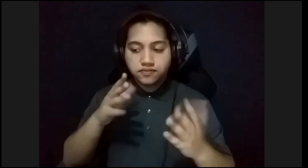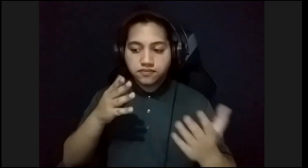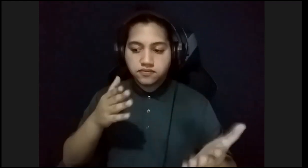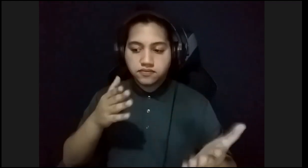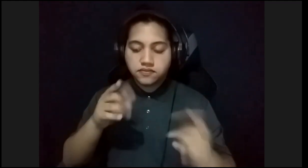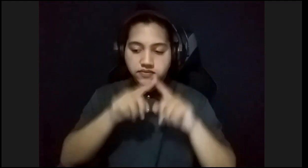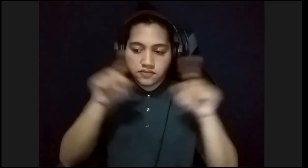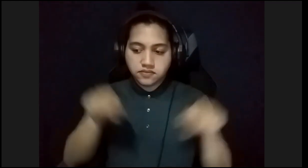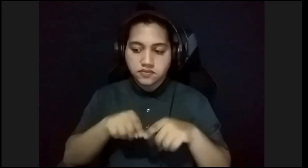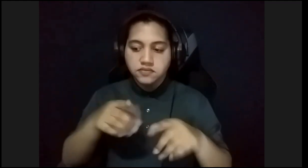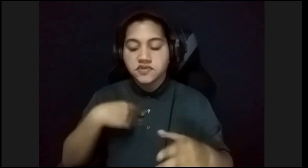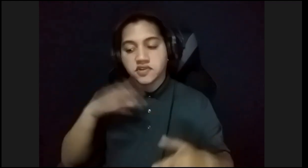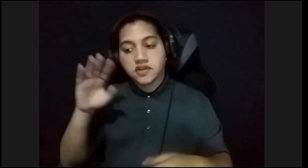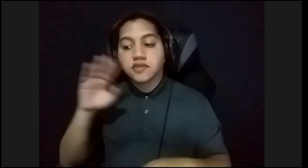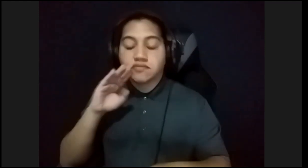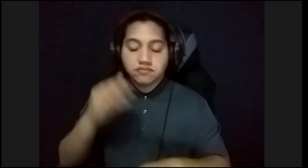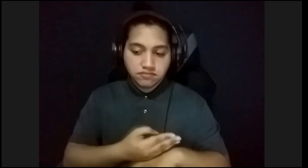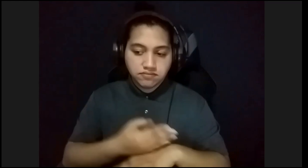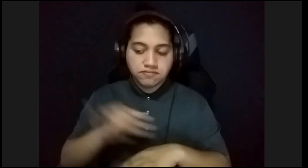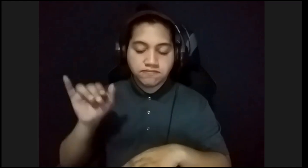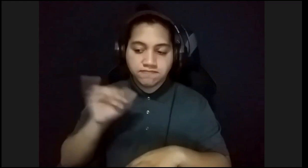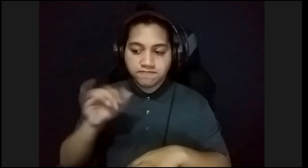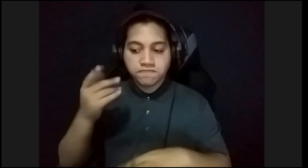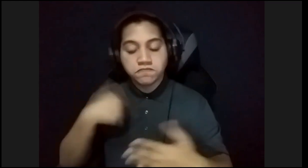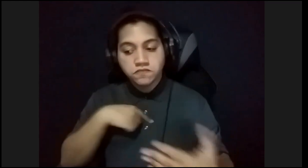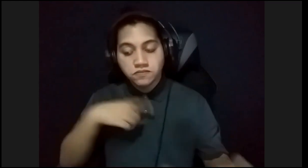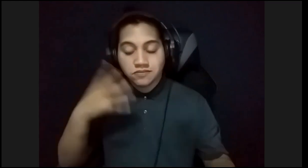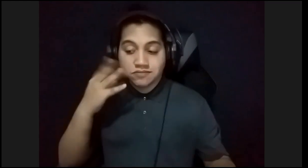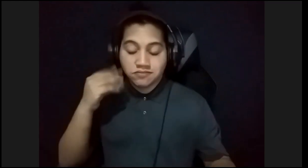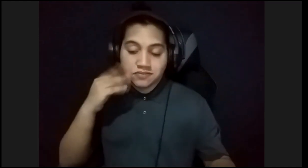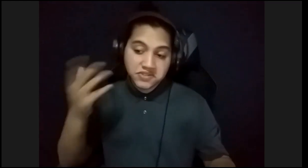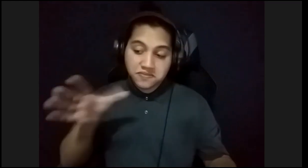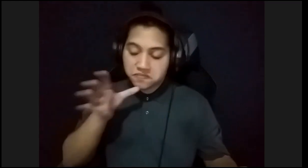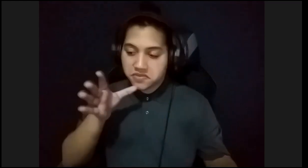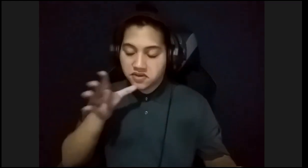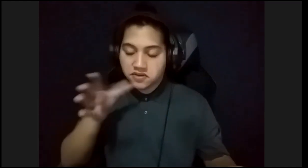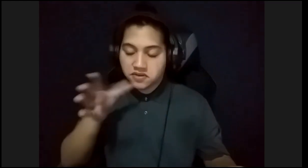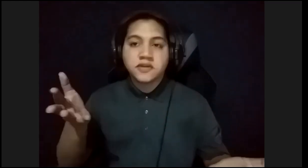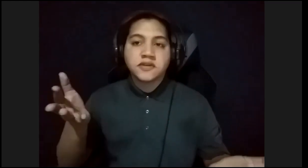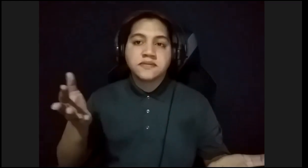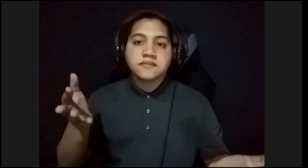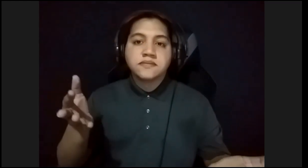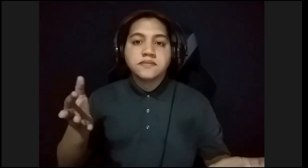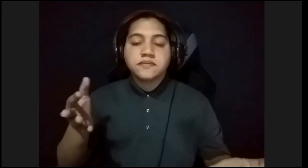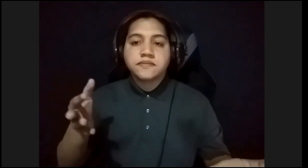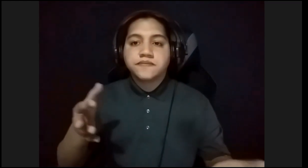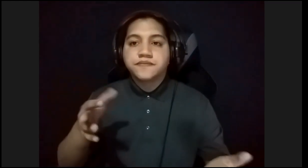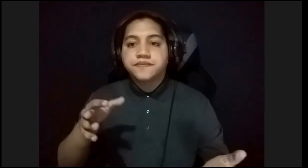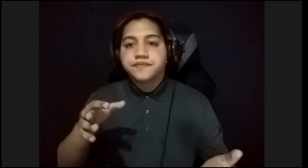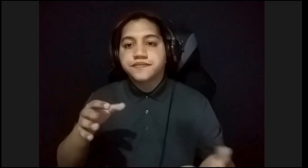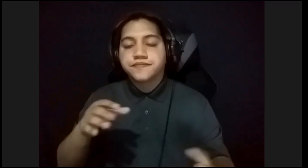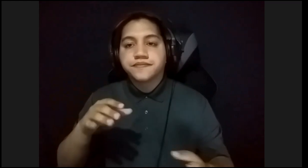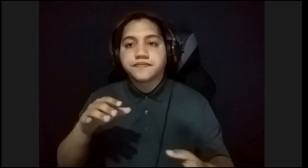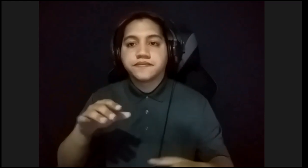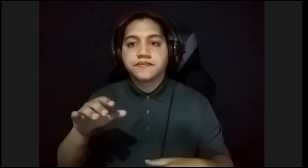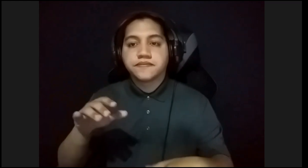como una hija, también, porque uno, pues, para la madre, y, también me, me llamó mucho, me llamó mucho la atención,